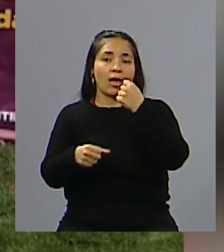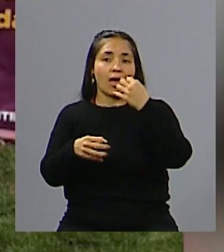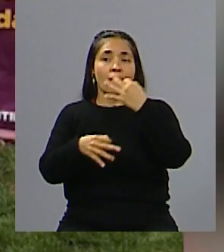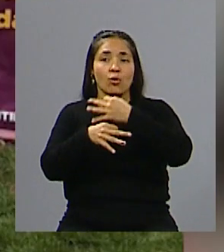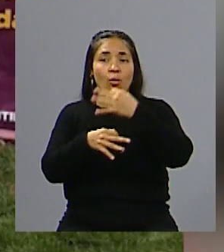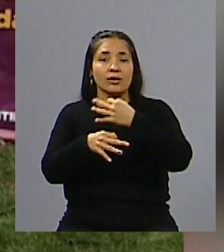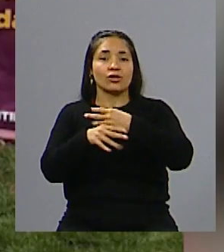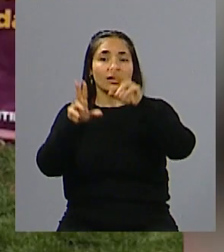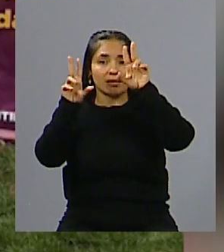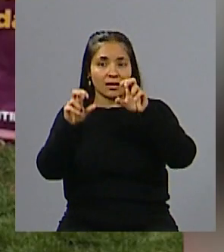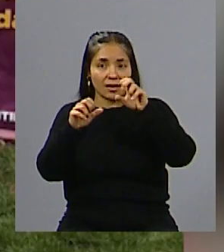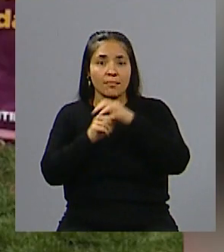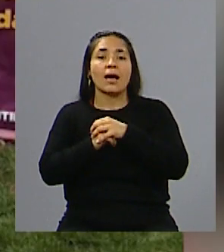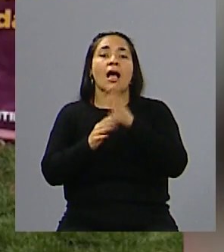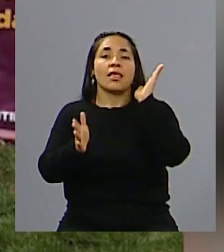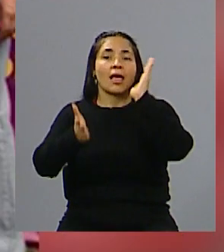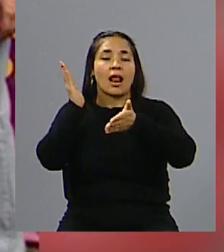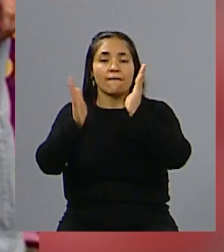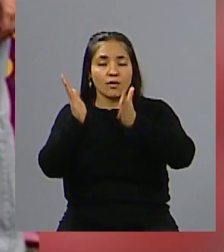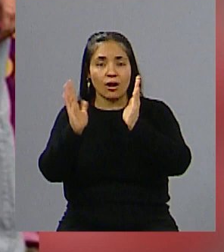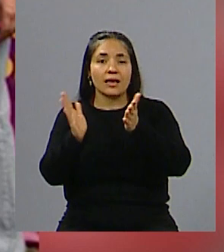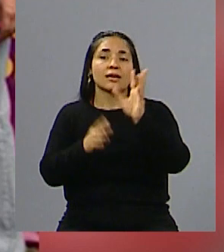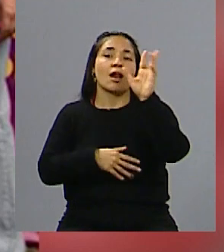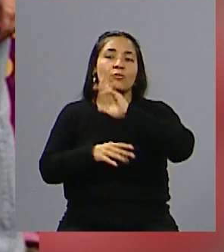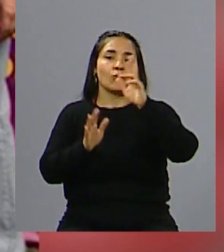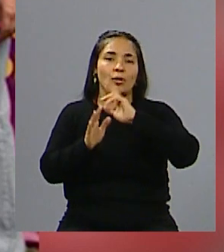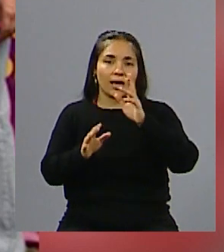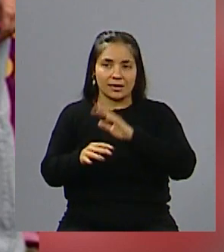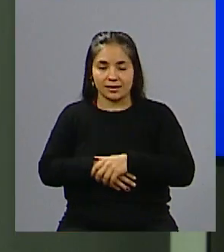este tema de la violencia hacia las mujeres.